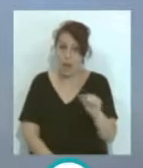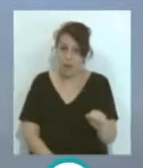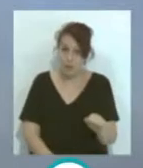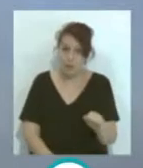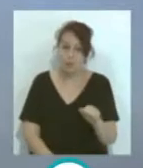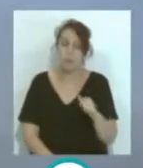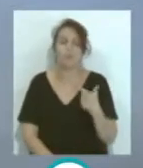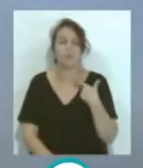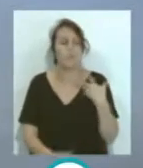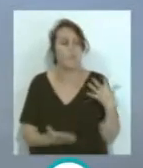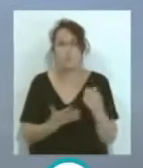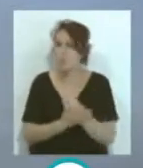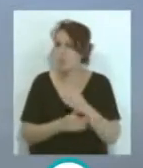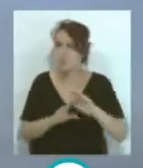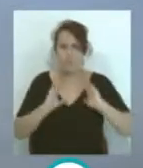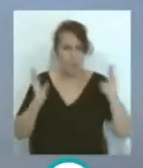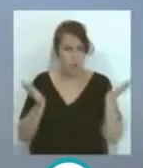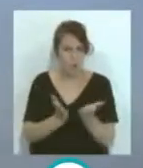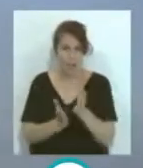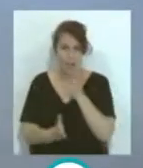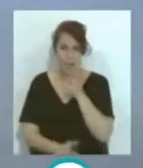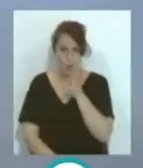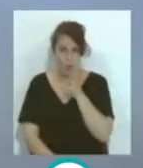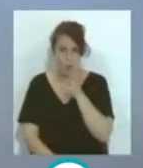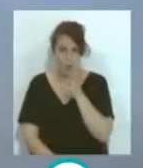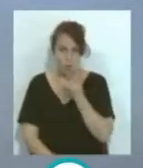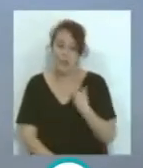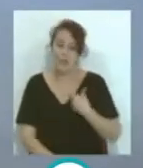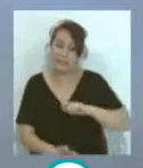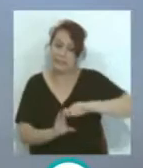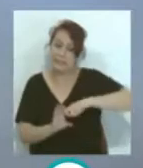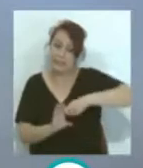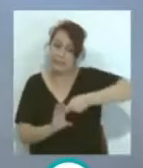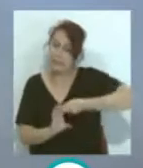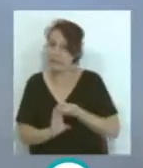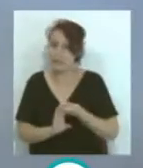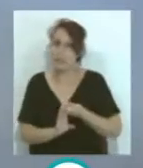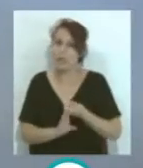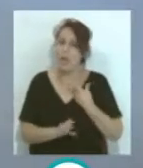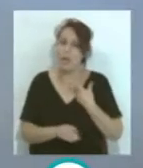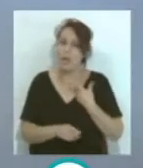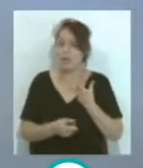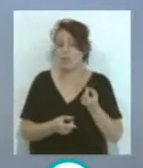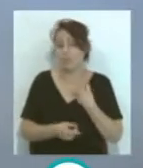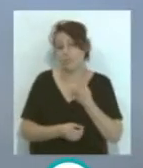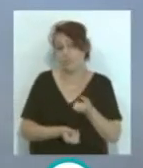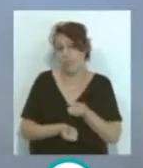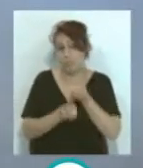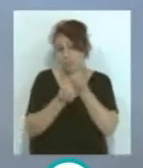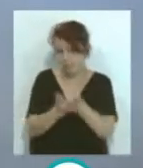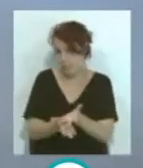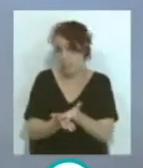...todo el mundo ahora... ...da una vuelta de tuerca... ...a los comentarios que hizo... ...pero bueno,